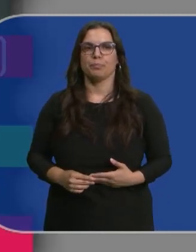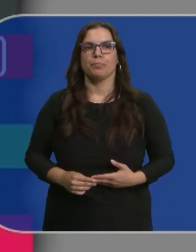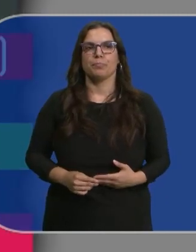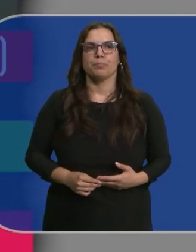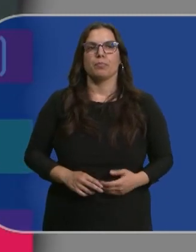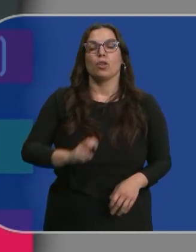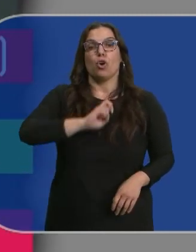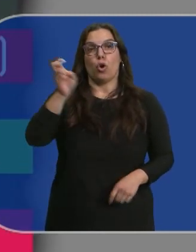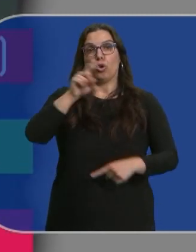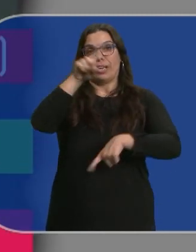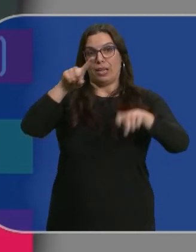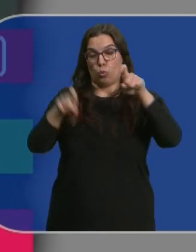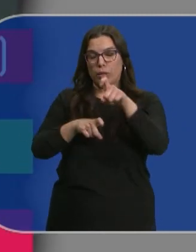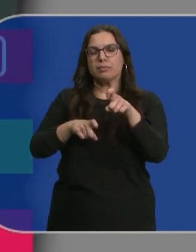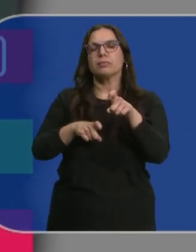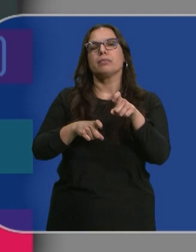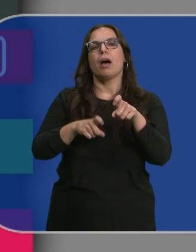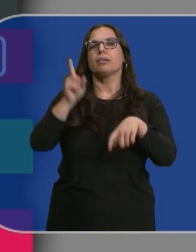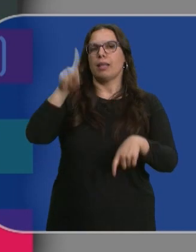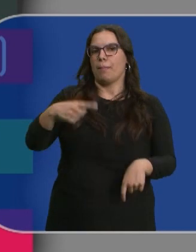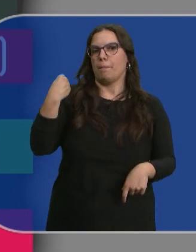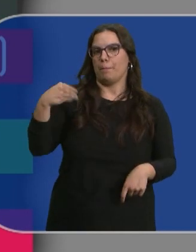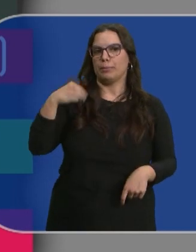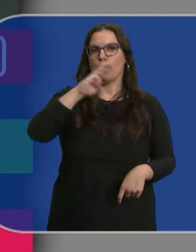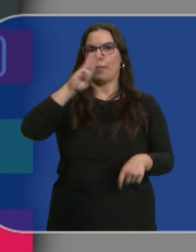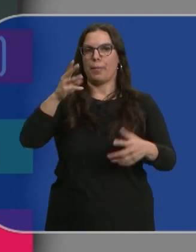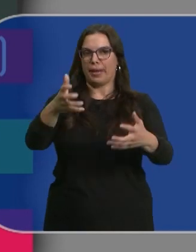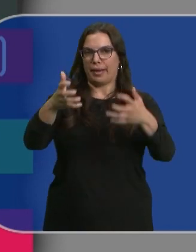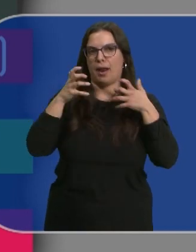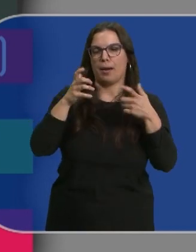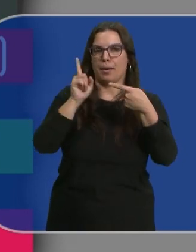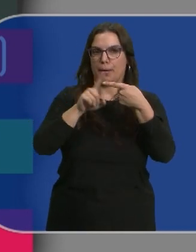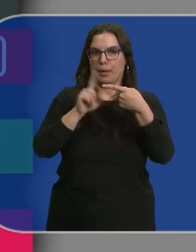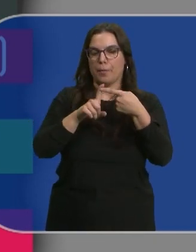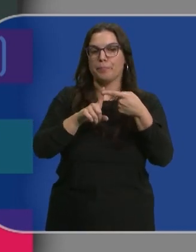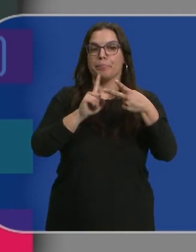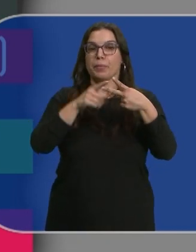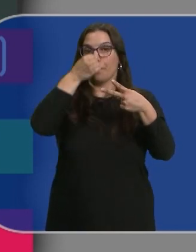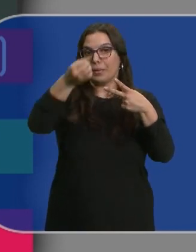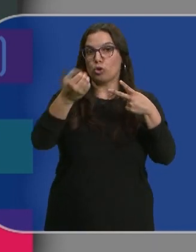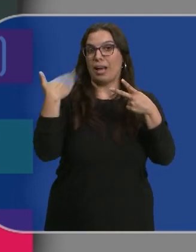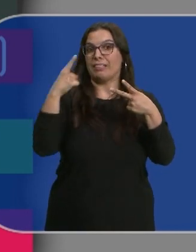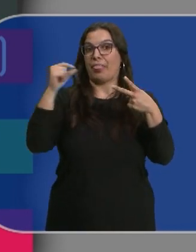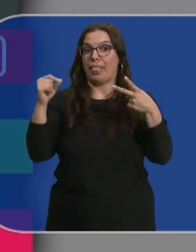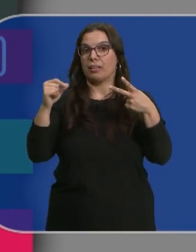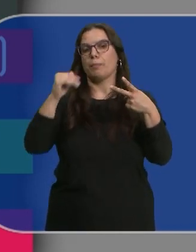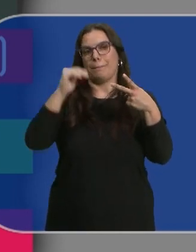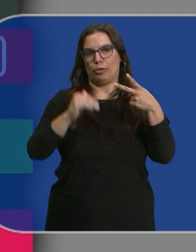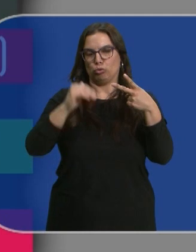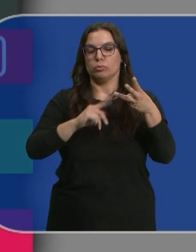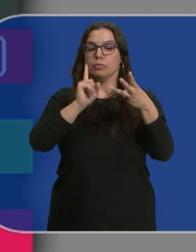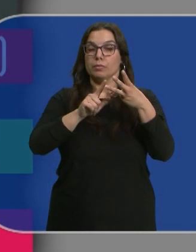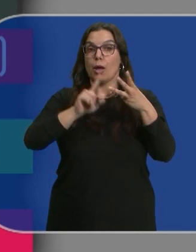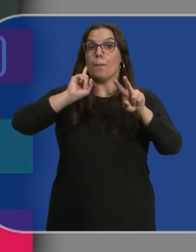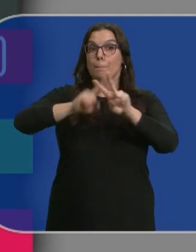La DNC Report, para la razón, también mantiene la victoria para los populares de Núñez-Feyjó. Los socialistas bajan de 100 diputados y Vox en este